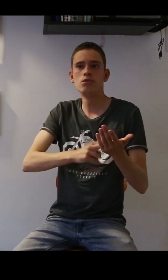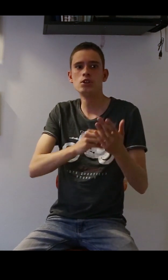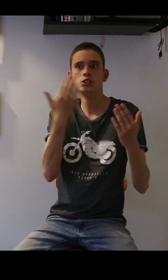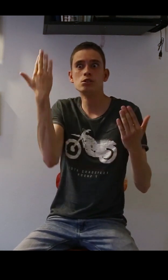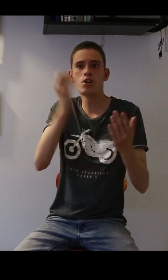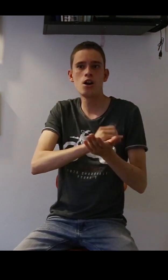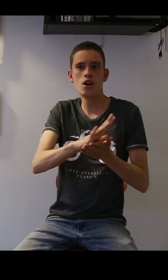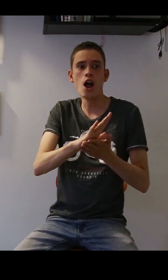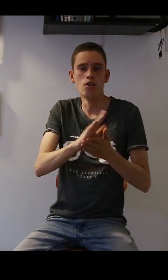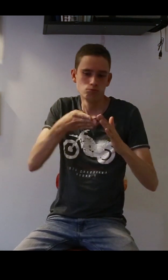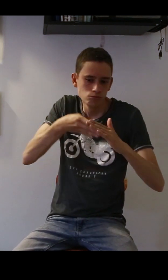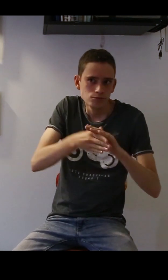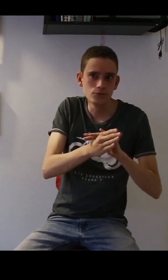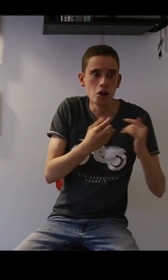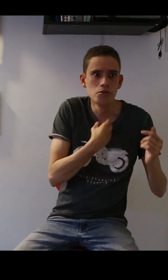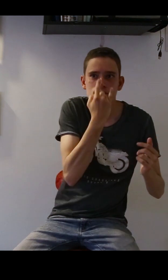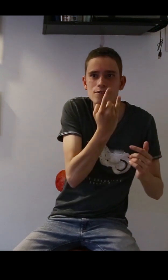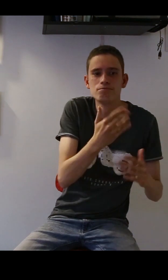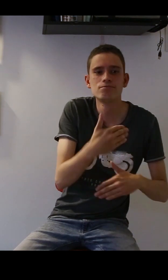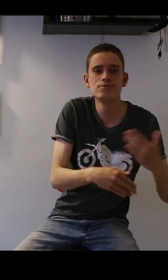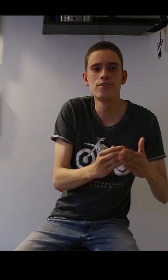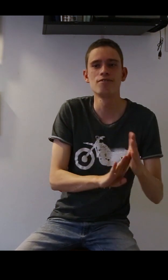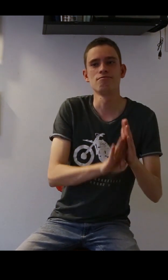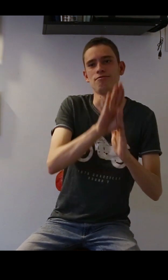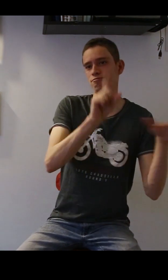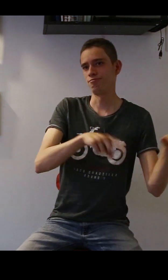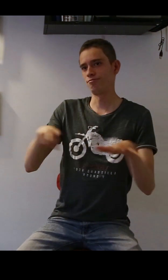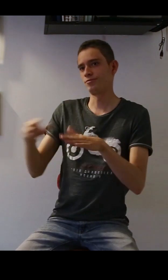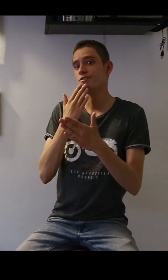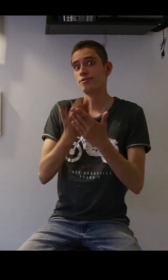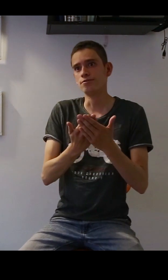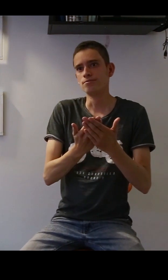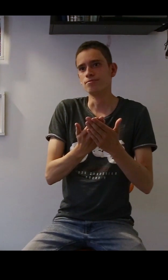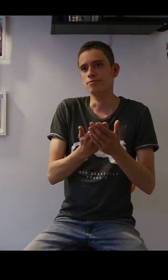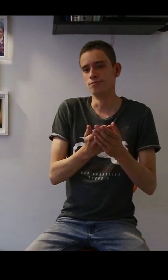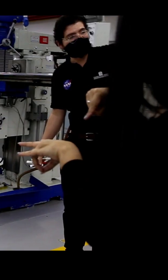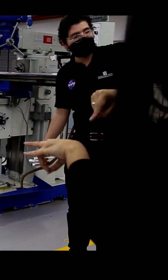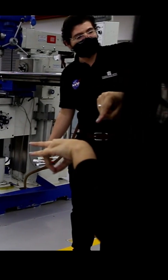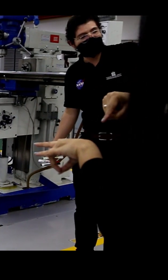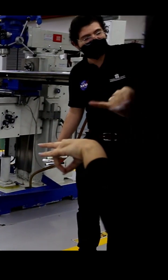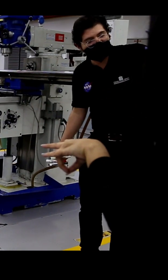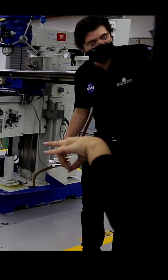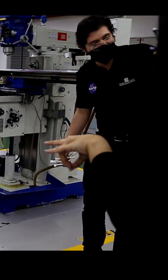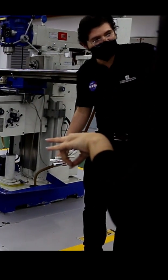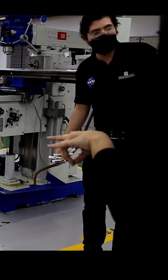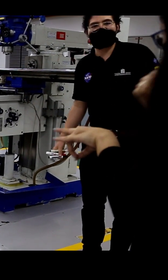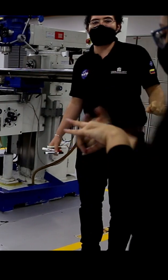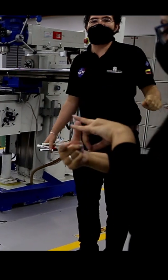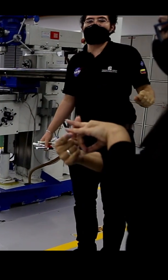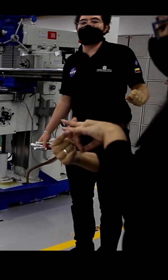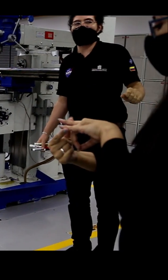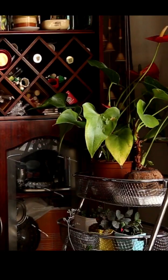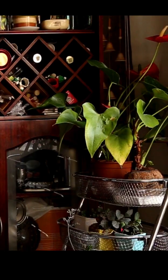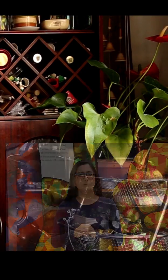porque el semestre también es costoso. La ayuda de los intérpretes es importante para nuestro aprendizaje y podemos contar